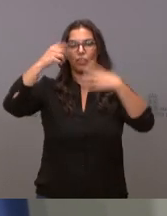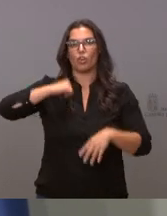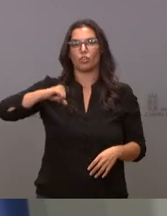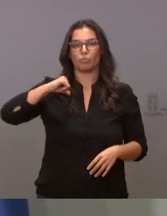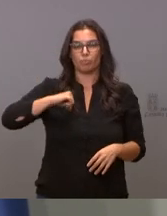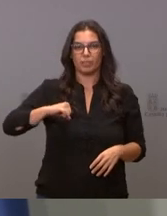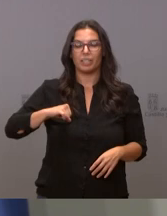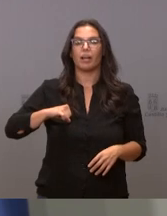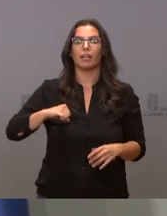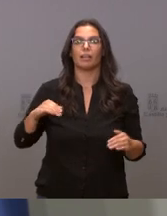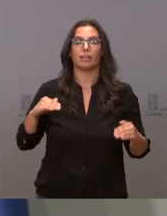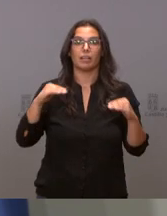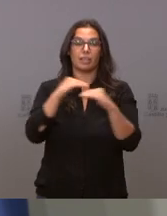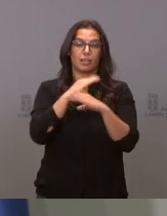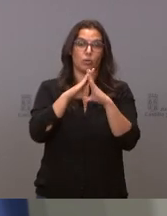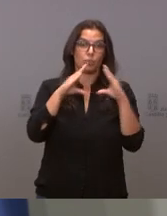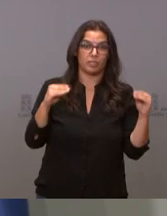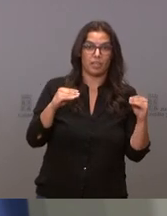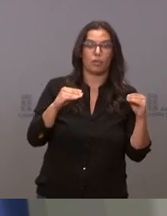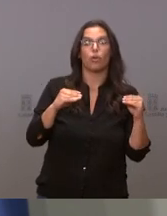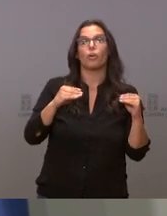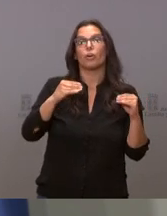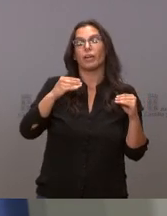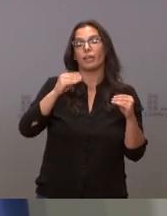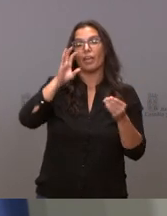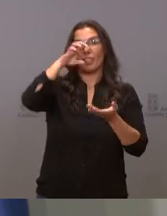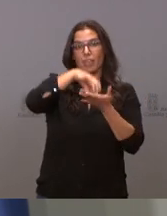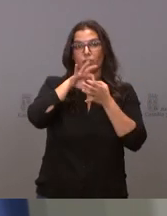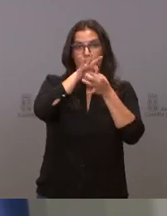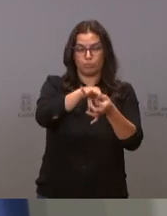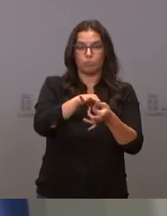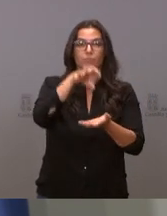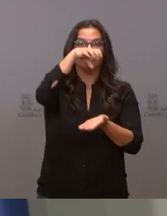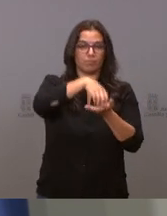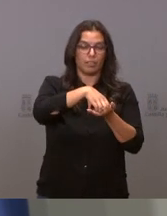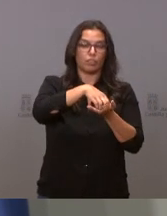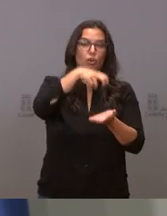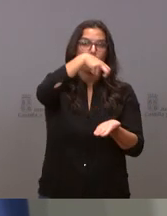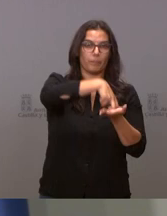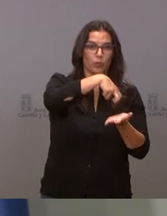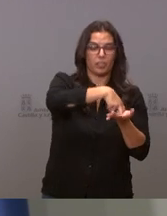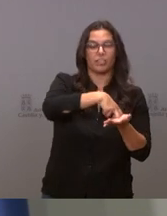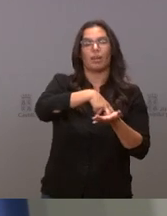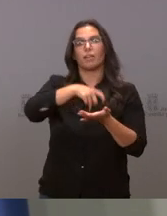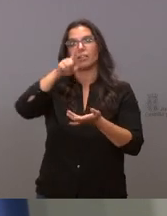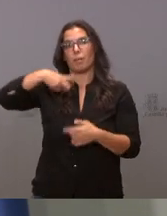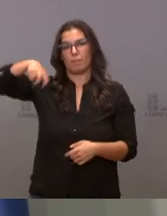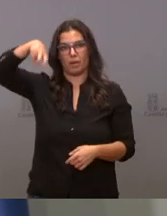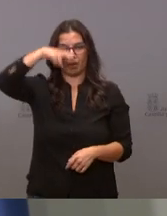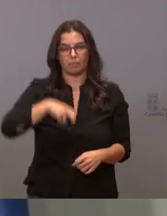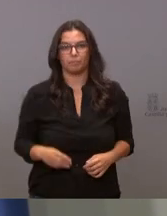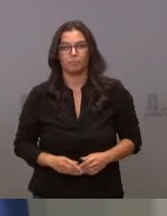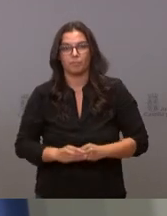Universitario y de los centros dependientes Rondilla y el Centro de Especialidades de Pilaric. La Consejería de Sanidad